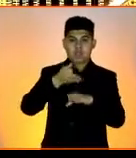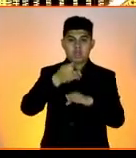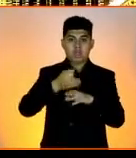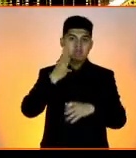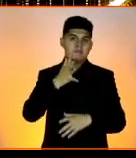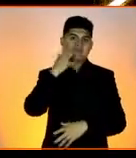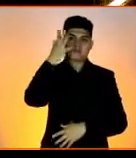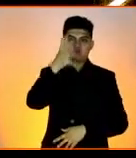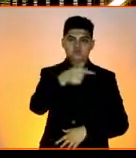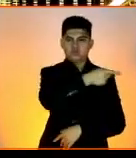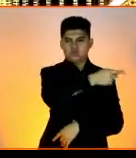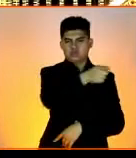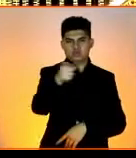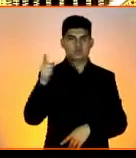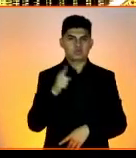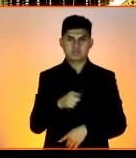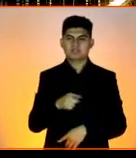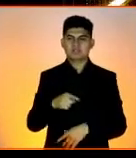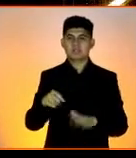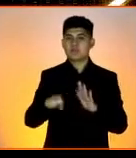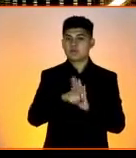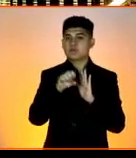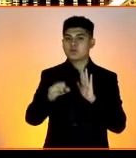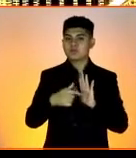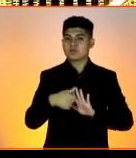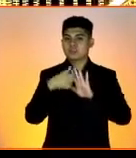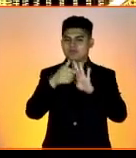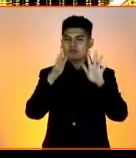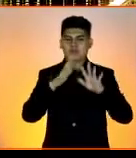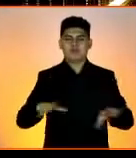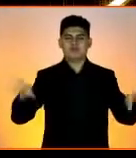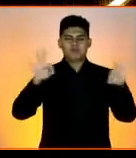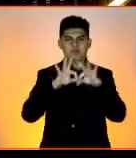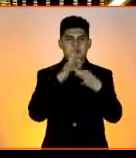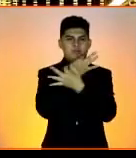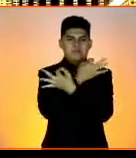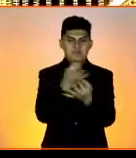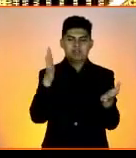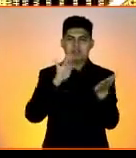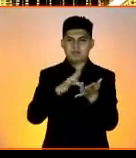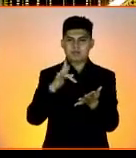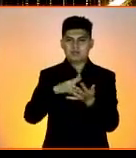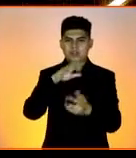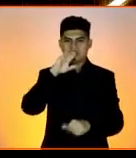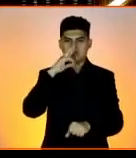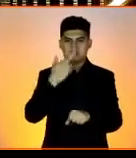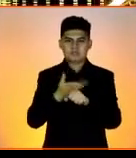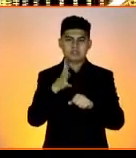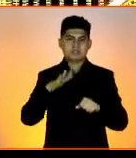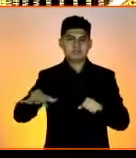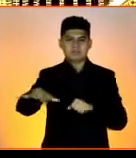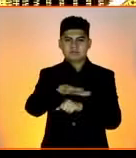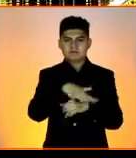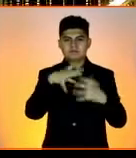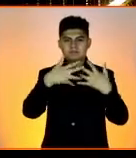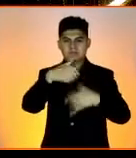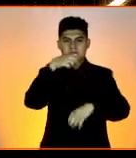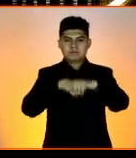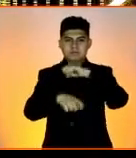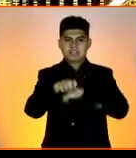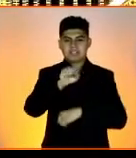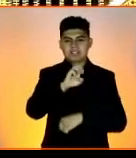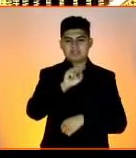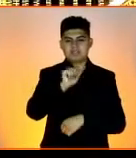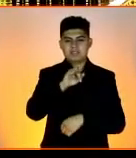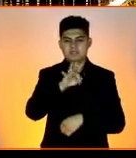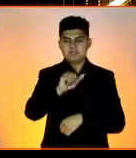futuro. Ustedes son un ejemplo de la importancia de promover y apoyar la responsabilidad social empresarial. El CEMEFI